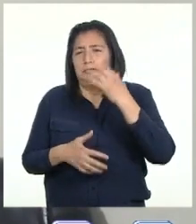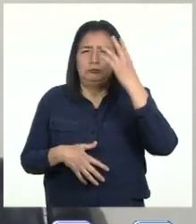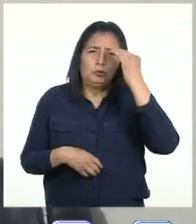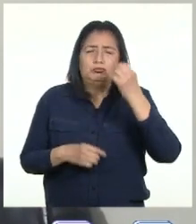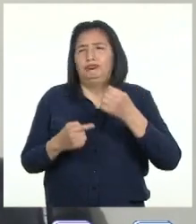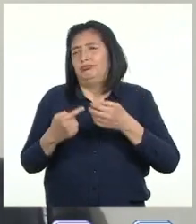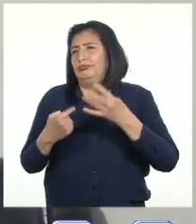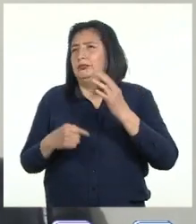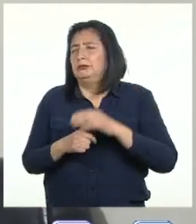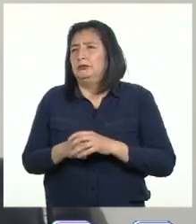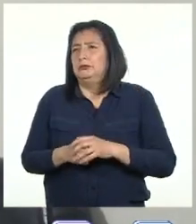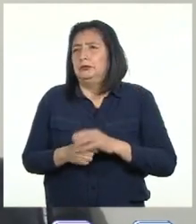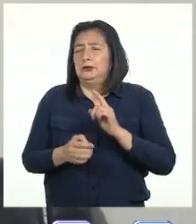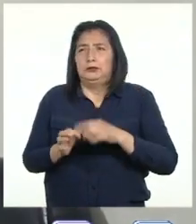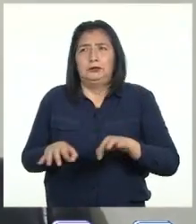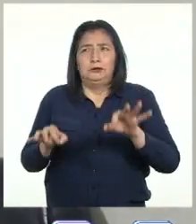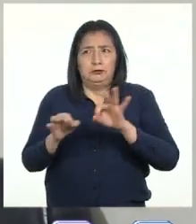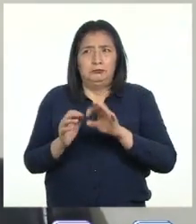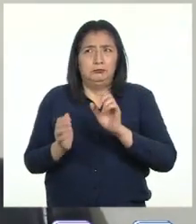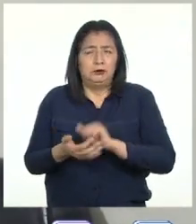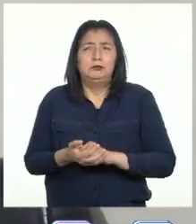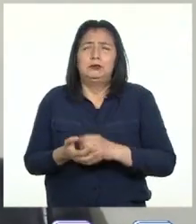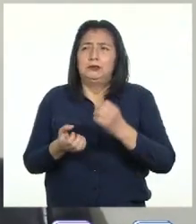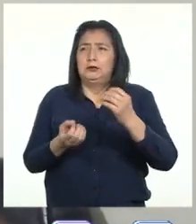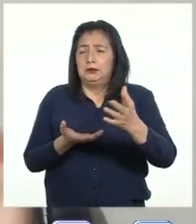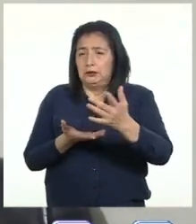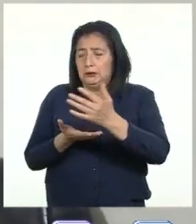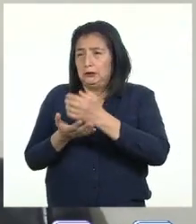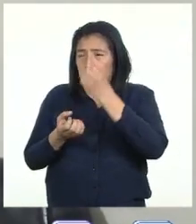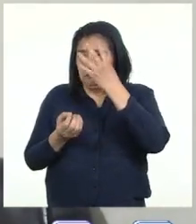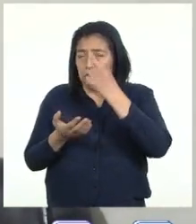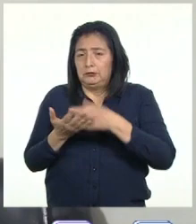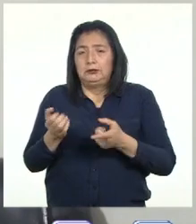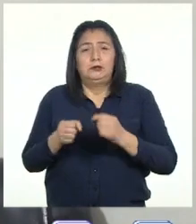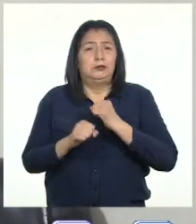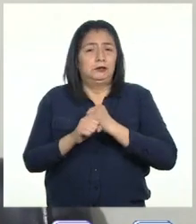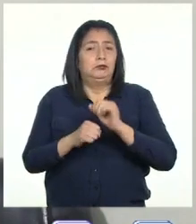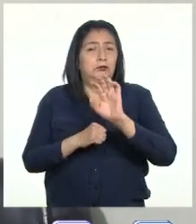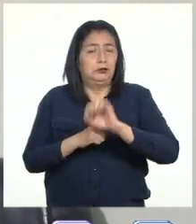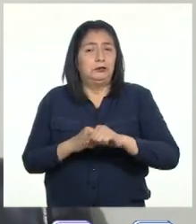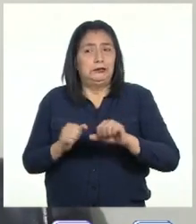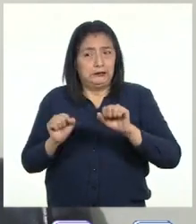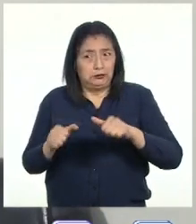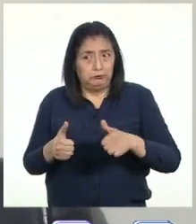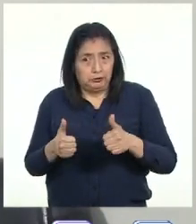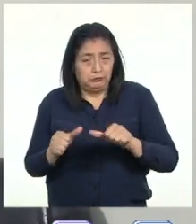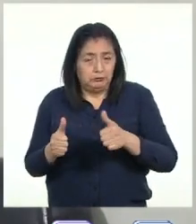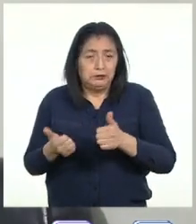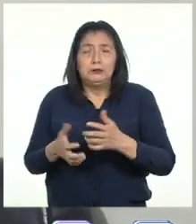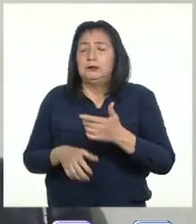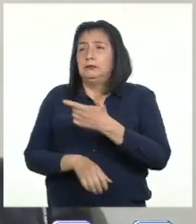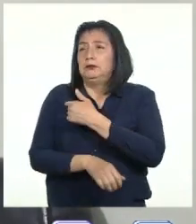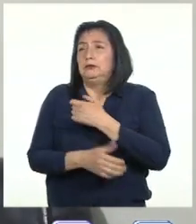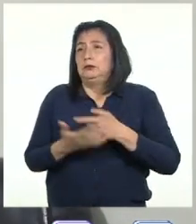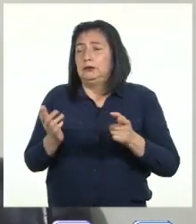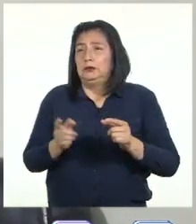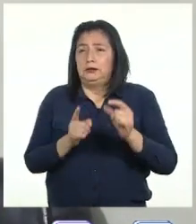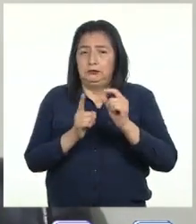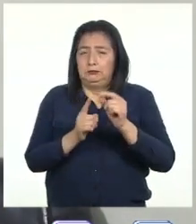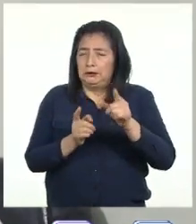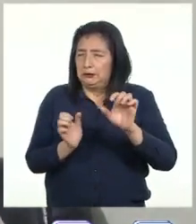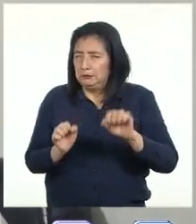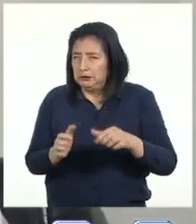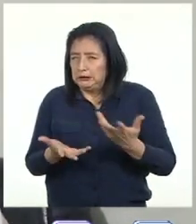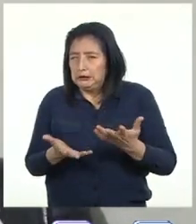etc. Y es muy importante porque nos brinda información acerca de la seguridad y eficacia de la vacuna En otras palabras, si es que ésta